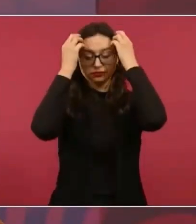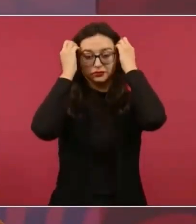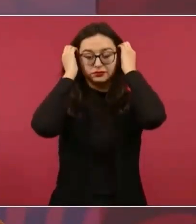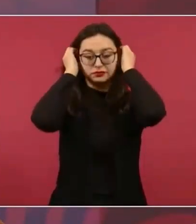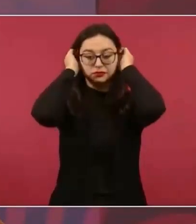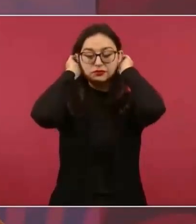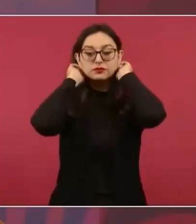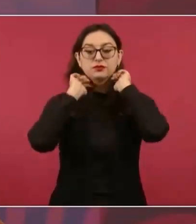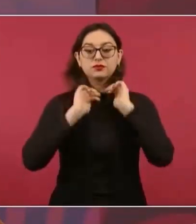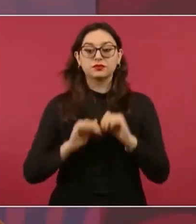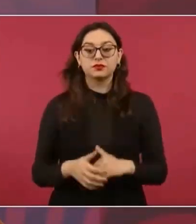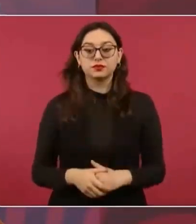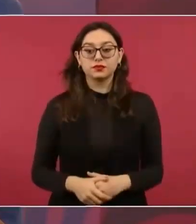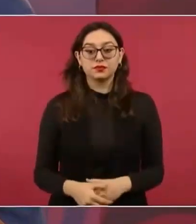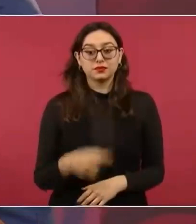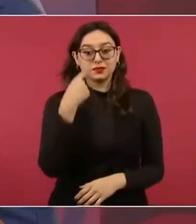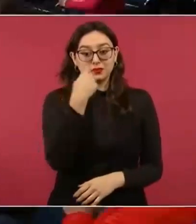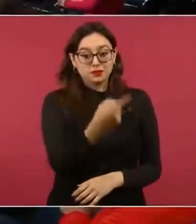vean las fotos.